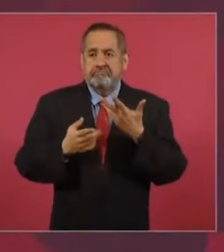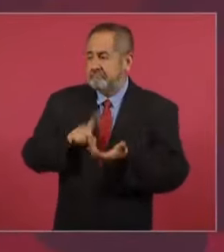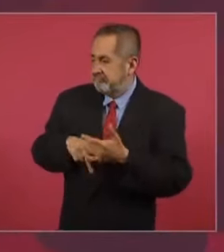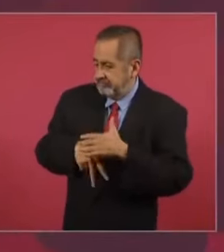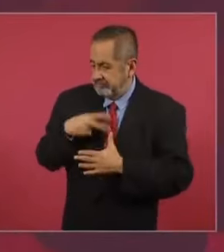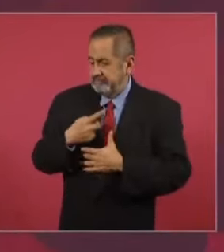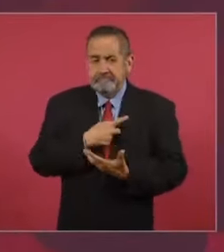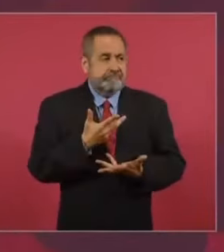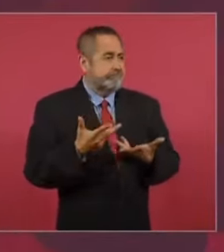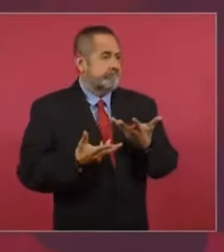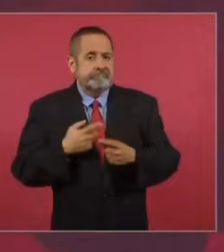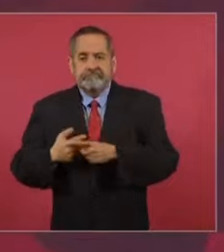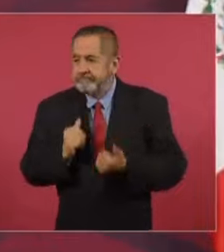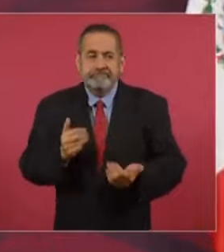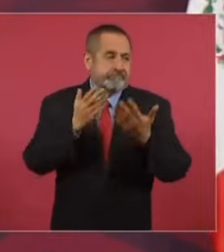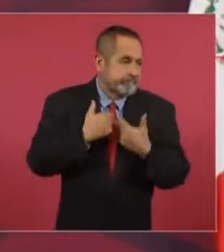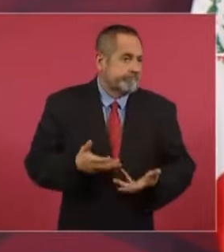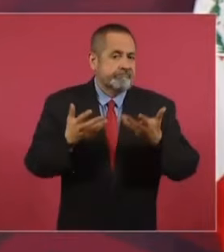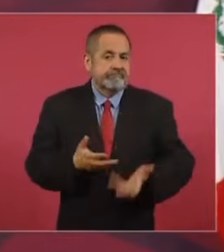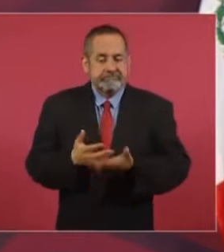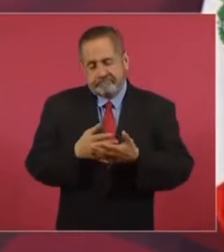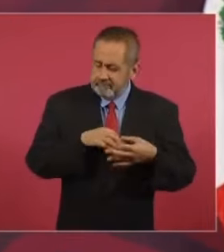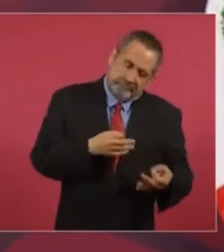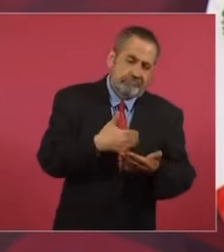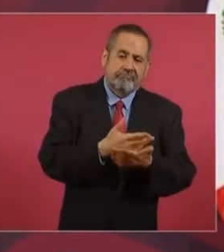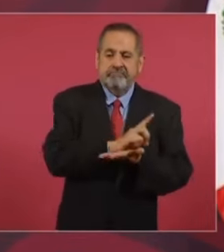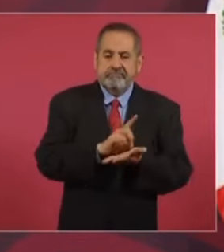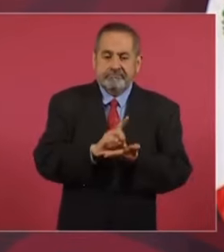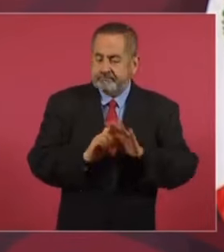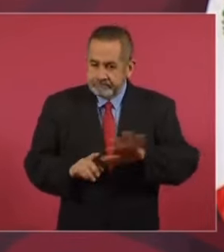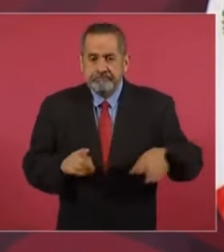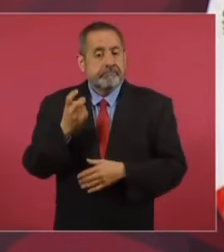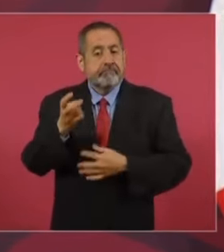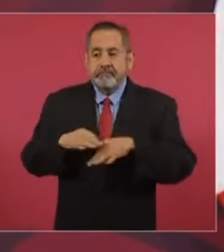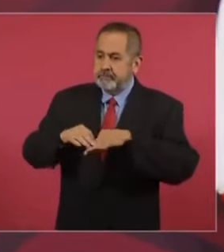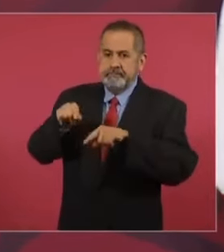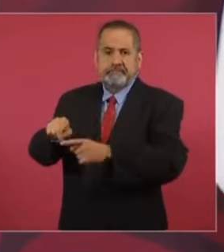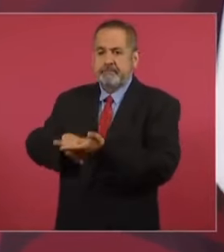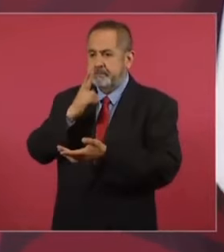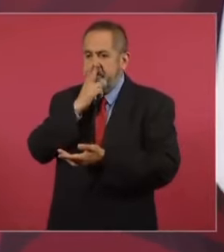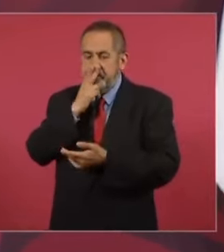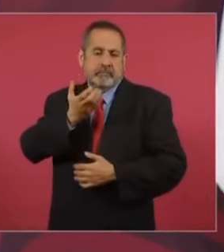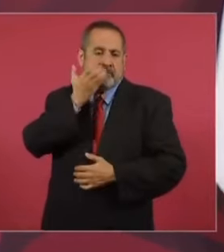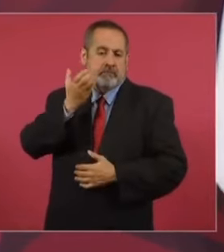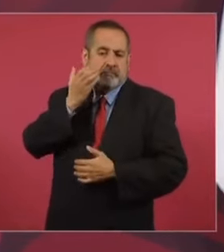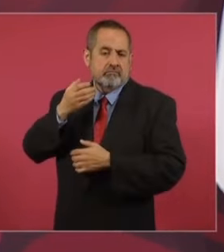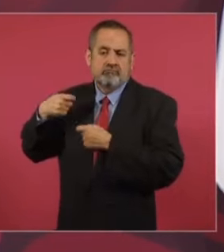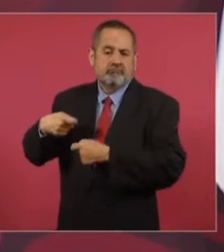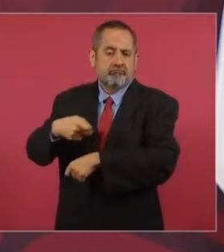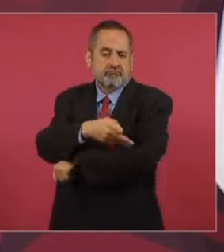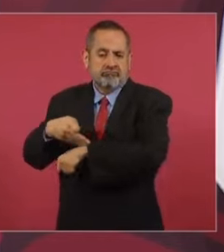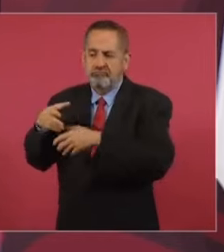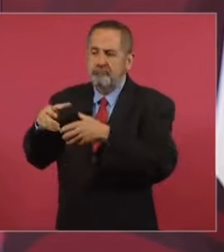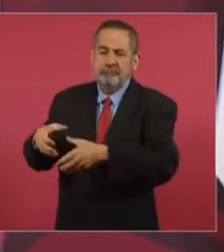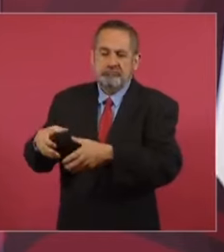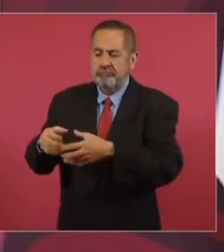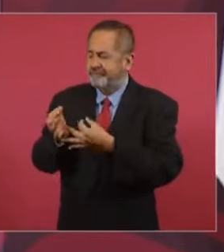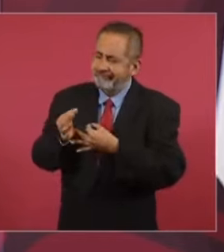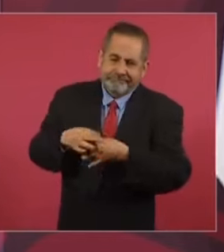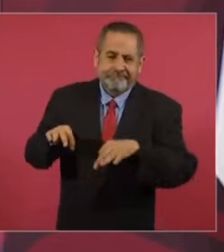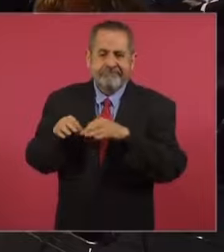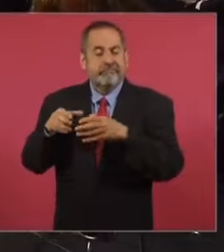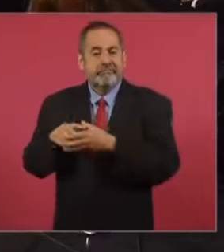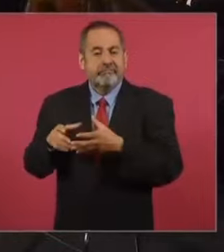vacío, tiene que ver con la falta de felicidad. De ahí la importancia de valorar mucho nuestras costumbres, la